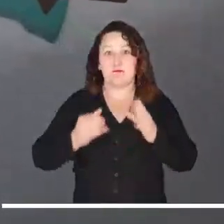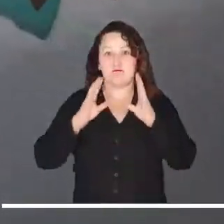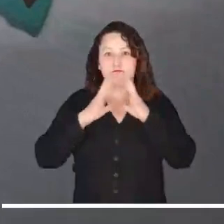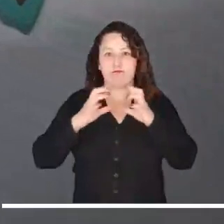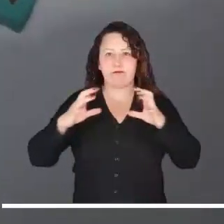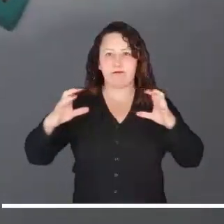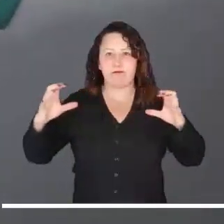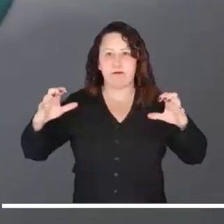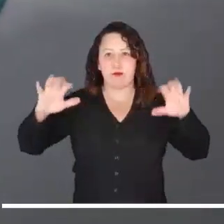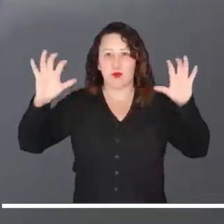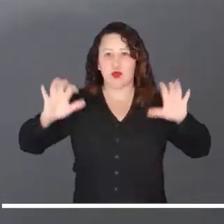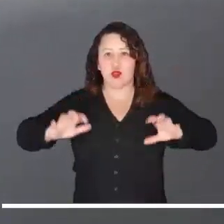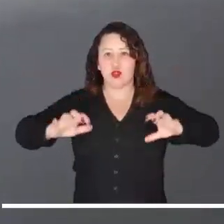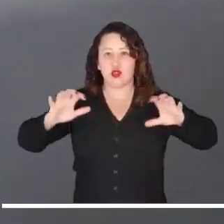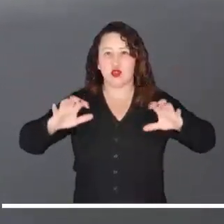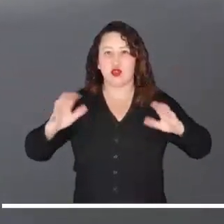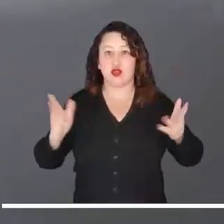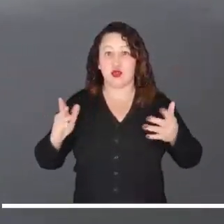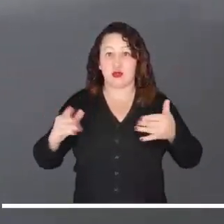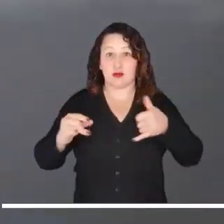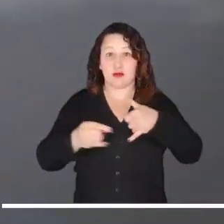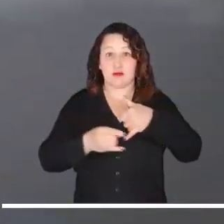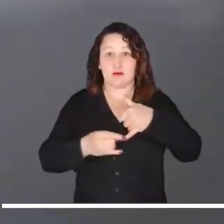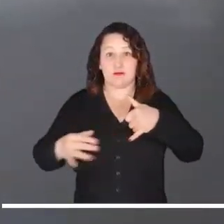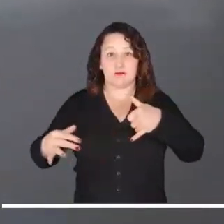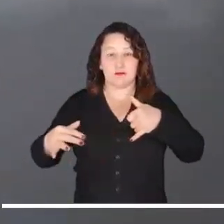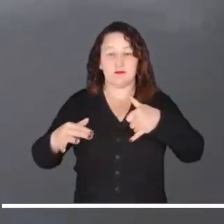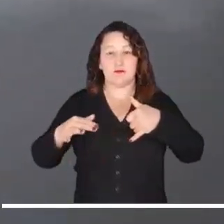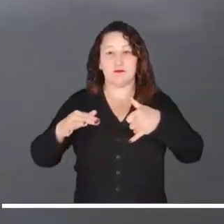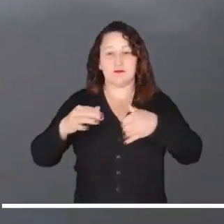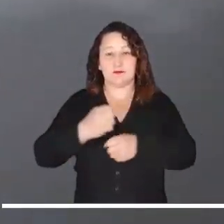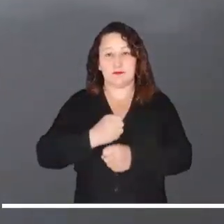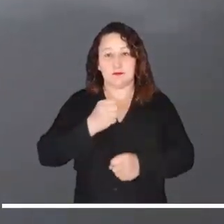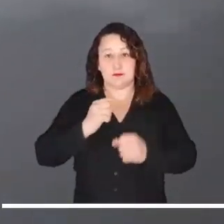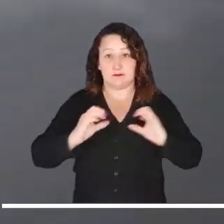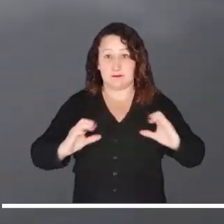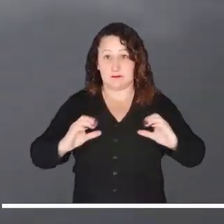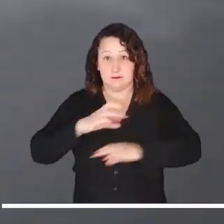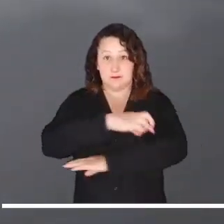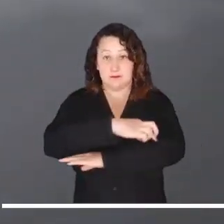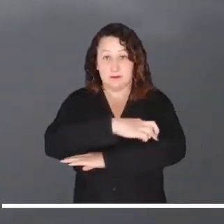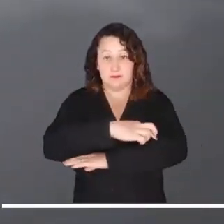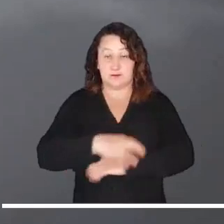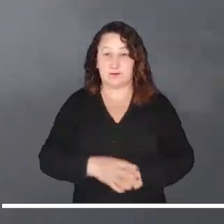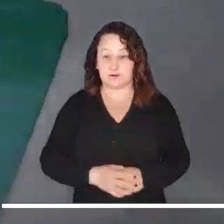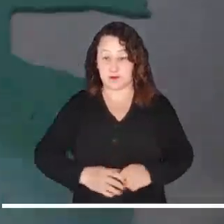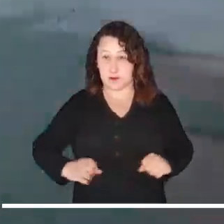nubosidad y precipitaciones focalizadas en Guainía, Baupés, Caquetá y Putumayo.